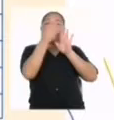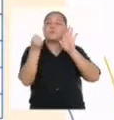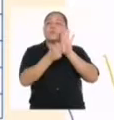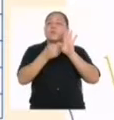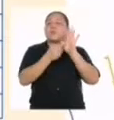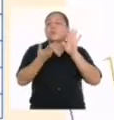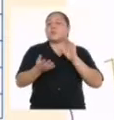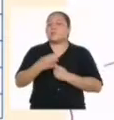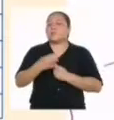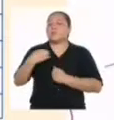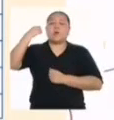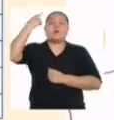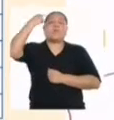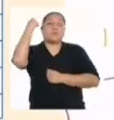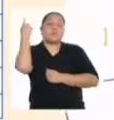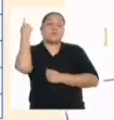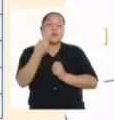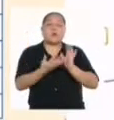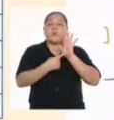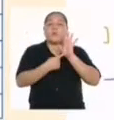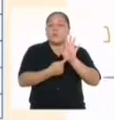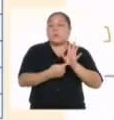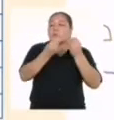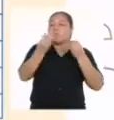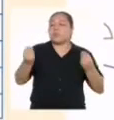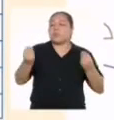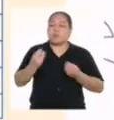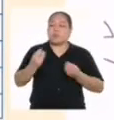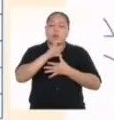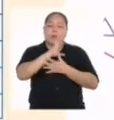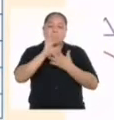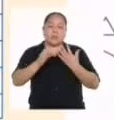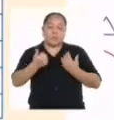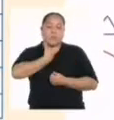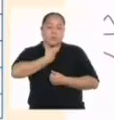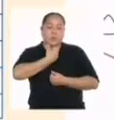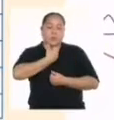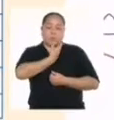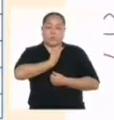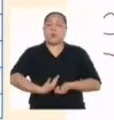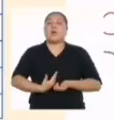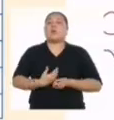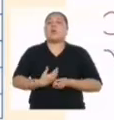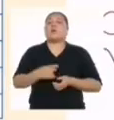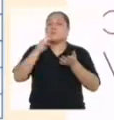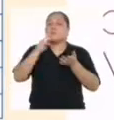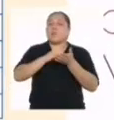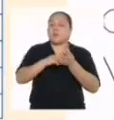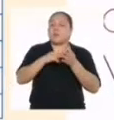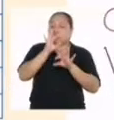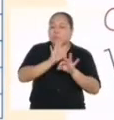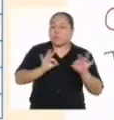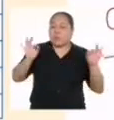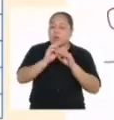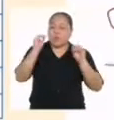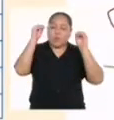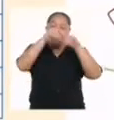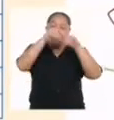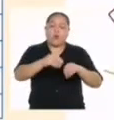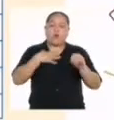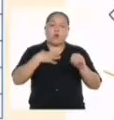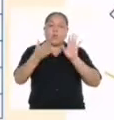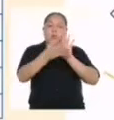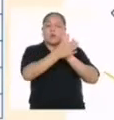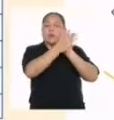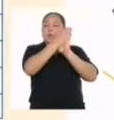actividad Creo que deja notar varios rasgos de mi personalidad Específicamente los que señalo en mi tarjeta, por ejemplo